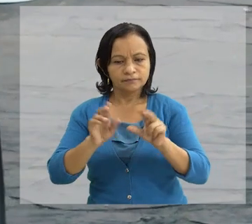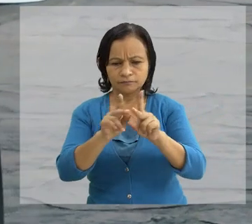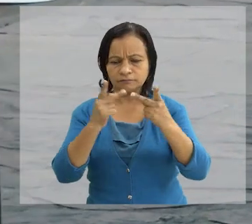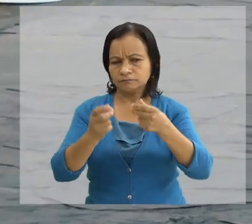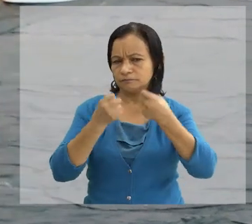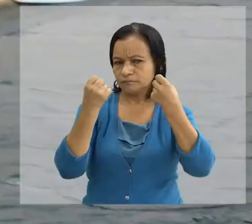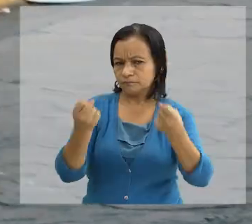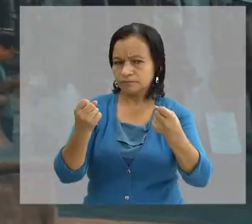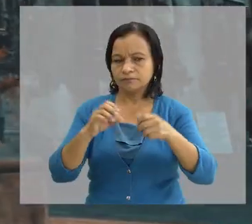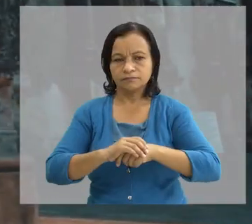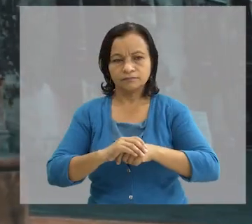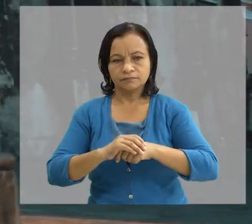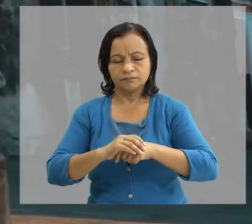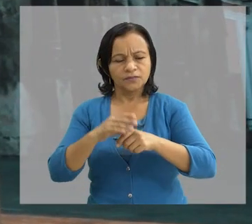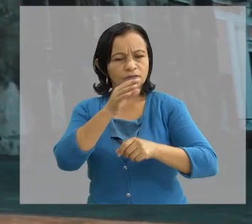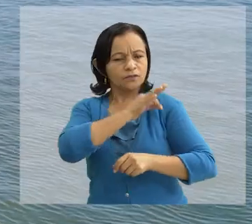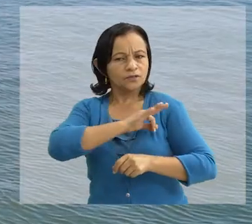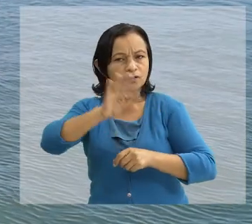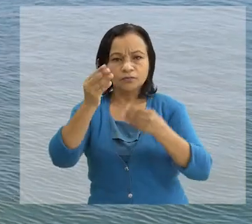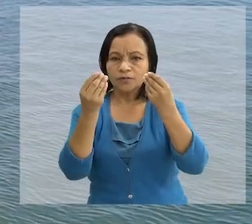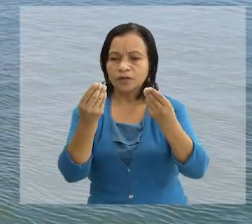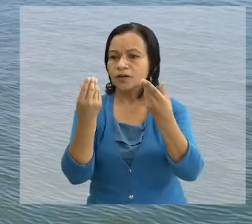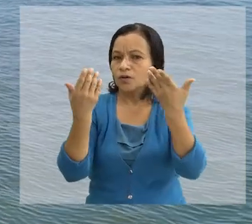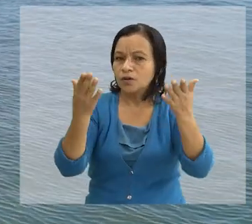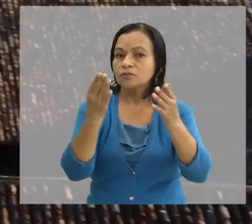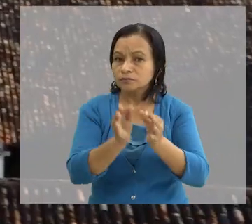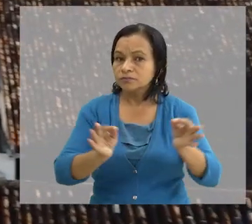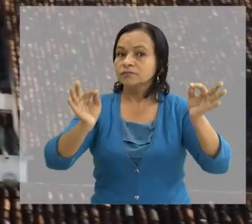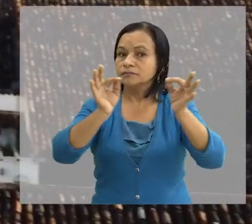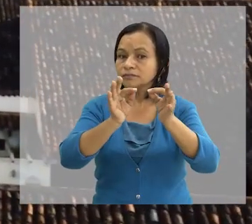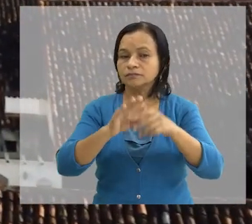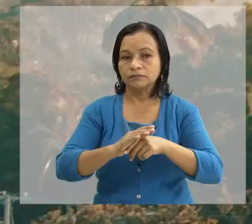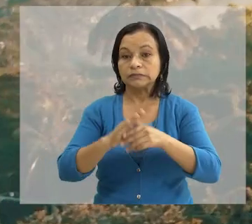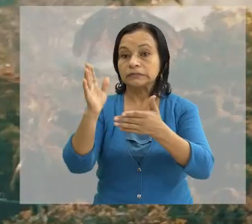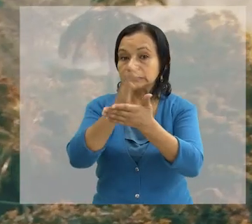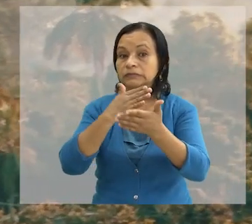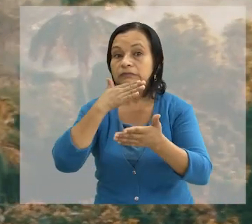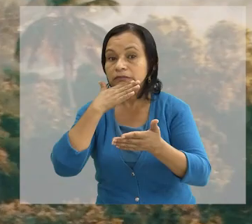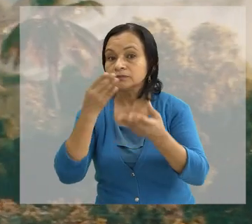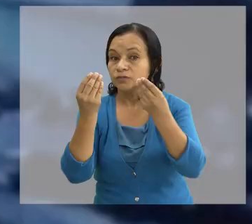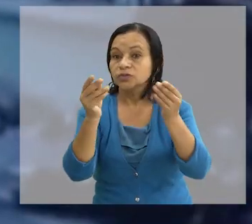pueblo fuerte Lleno de fe Y riquezas Pero con riesgos